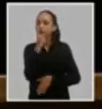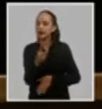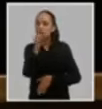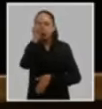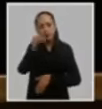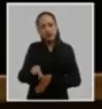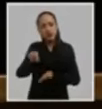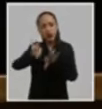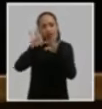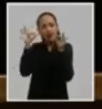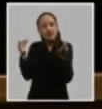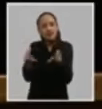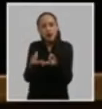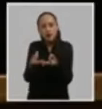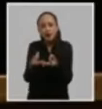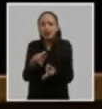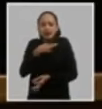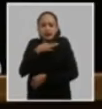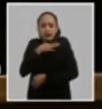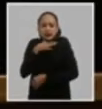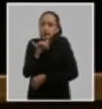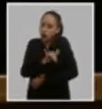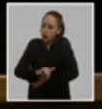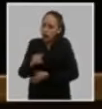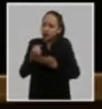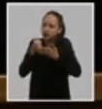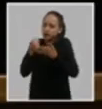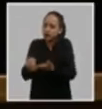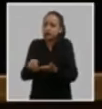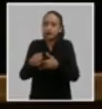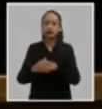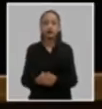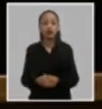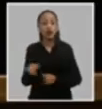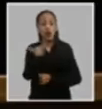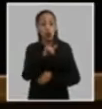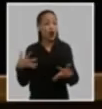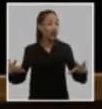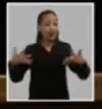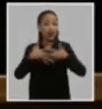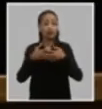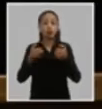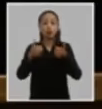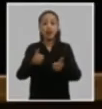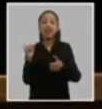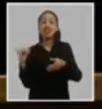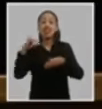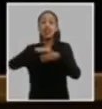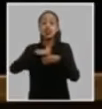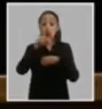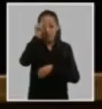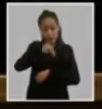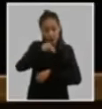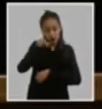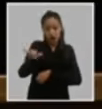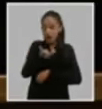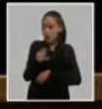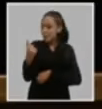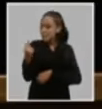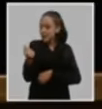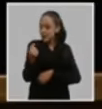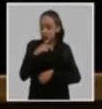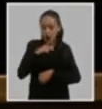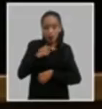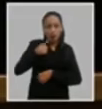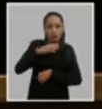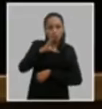y núcleos familiares vulnerables así como una relación adecuada entre los ingresos personales y los precios de